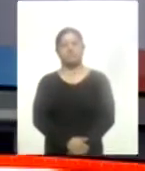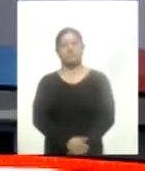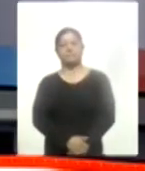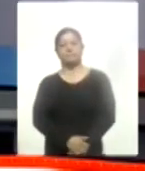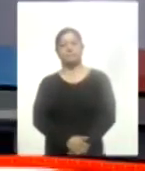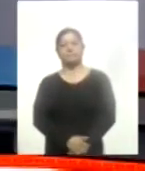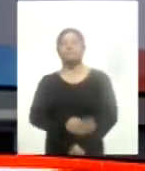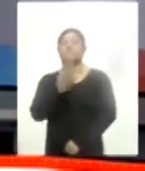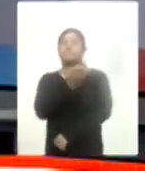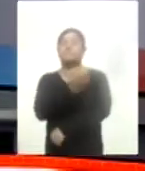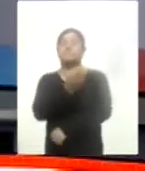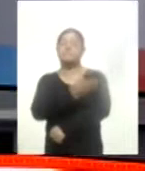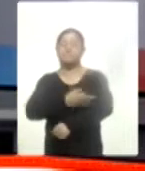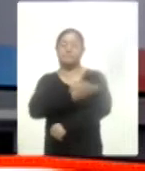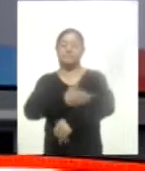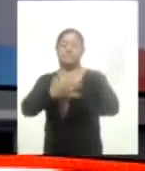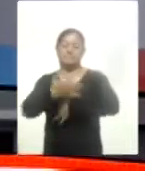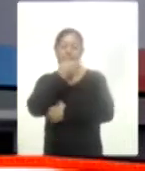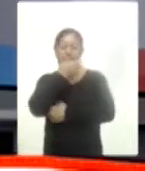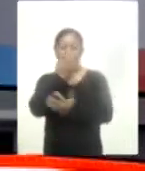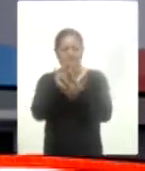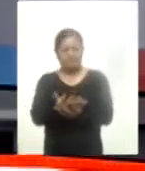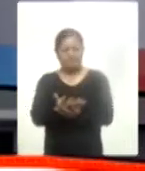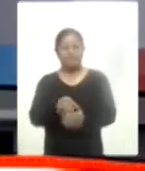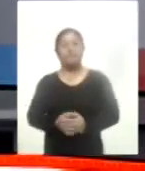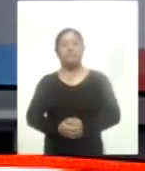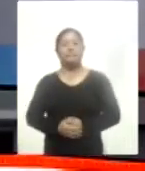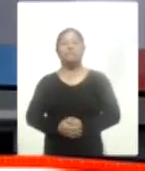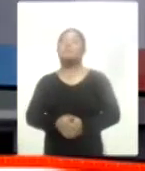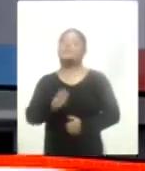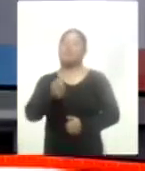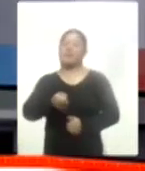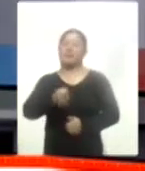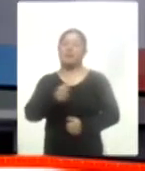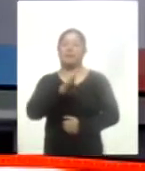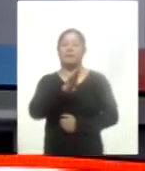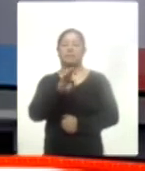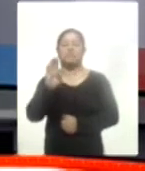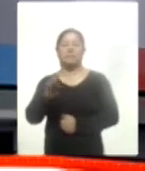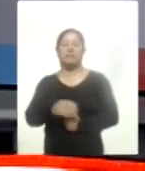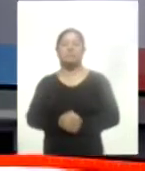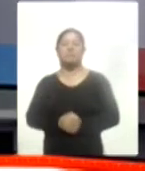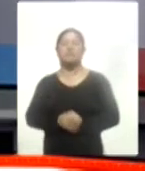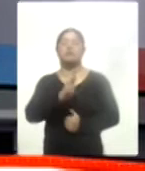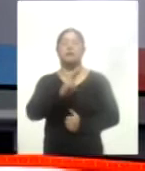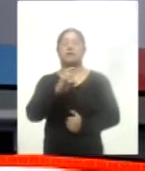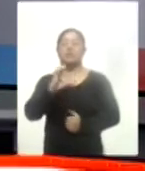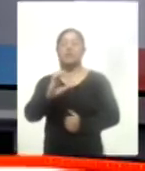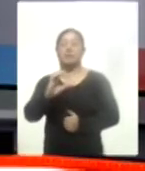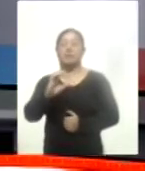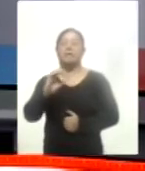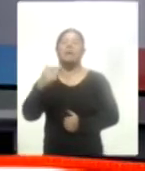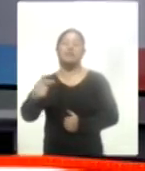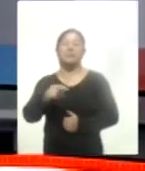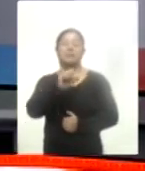Son las 3 con 15 minutos, vamos a una pausa, pero antes saludamos con mucho gusto a Betty Baez, Rod Gabriela, Rocío Castro Lira,